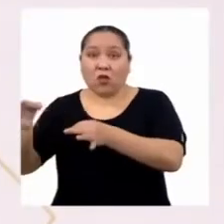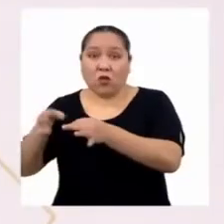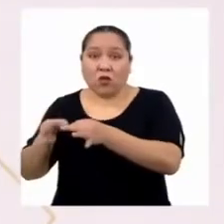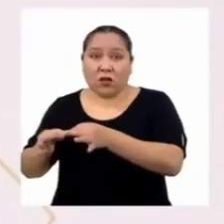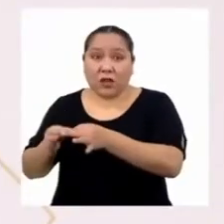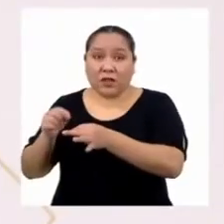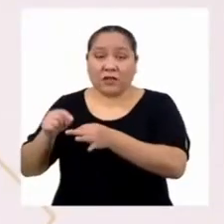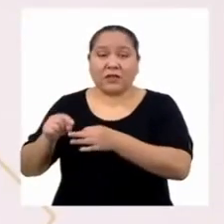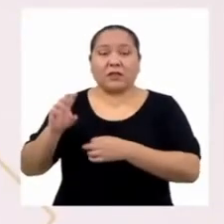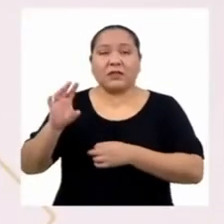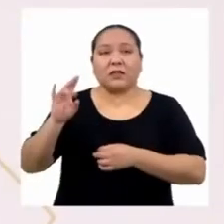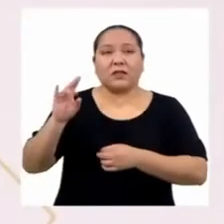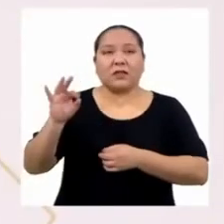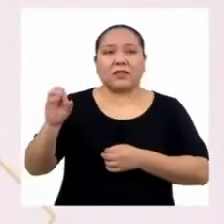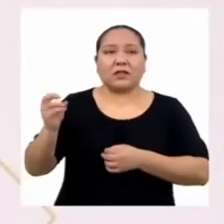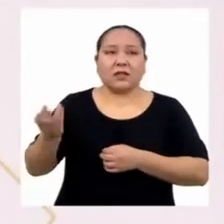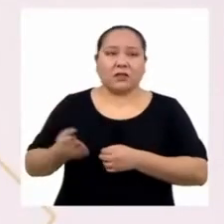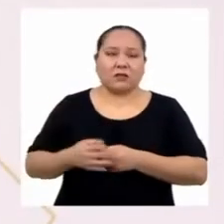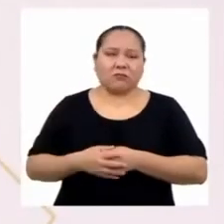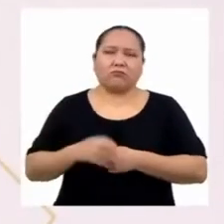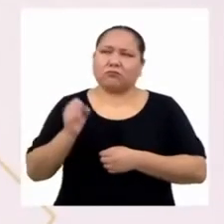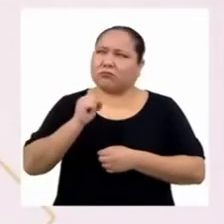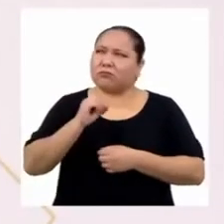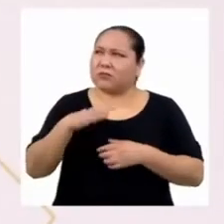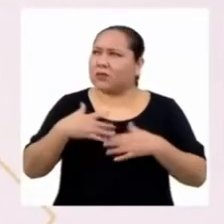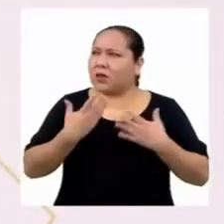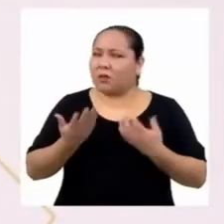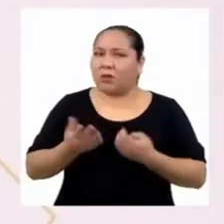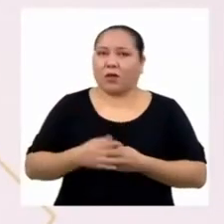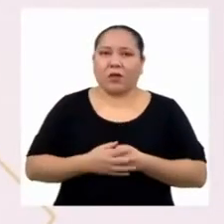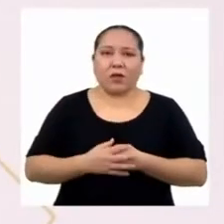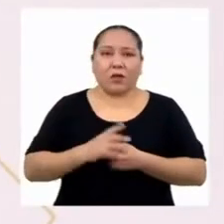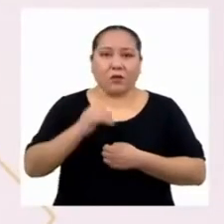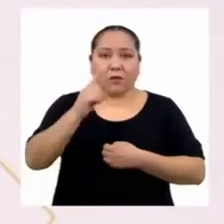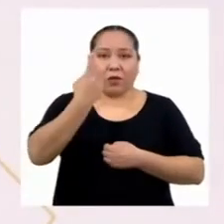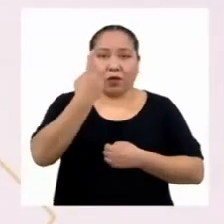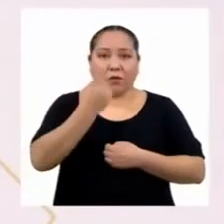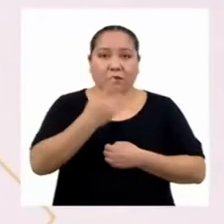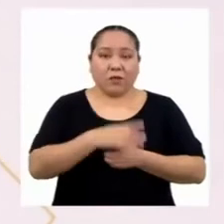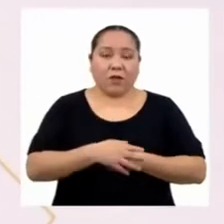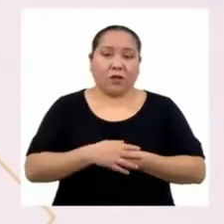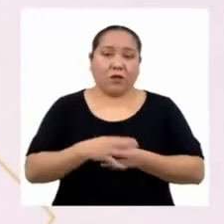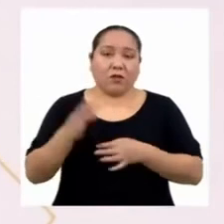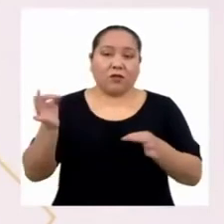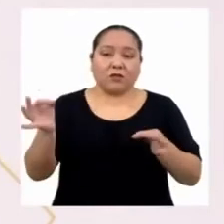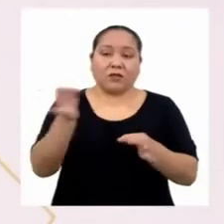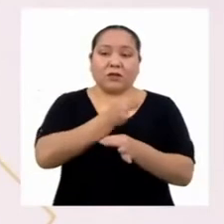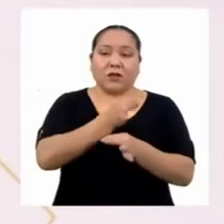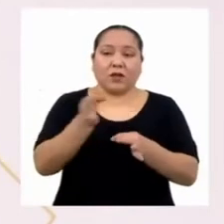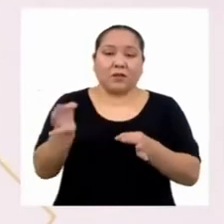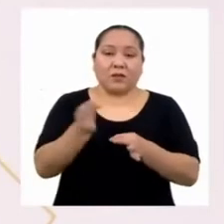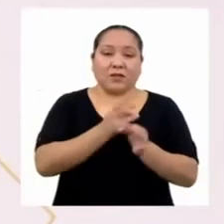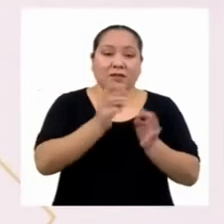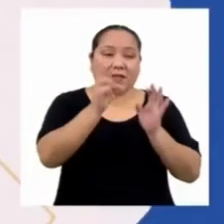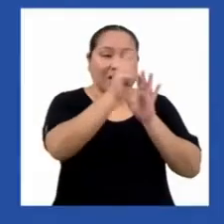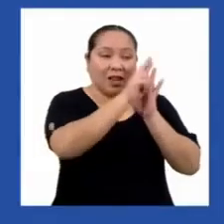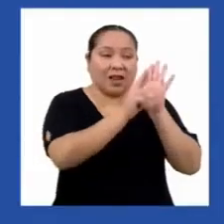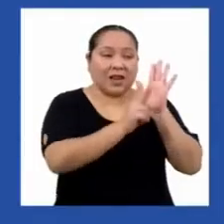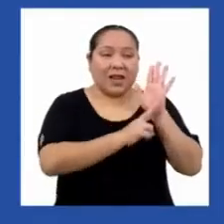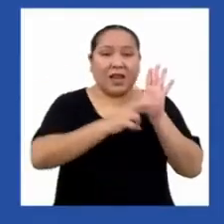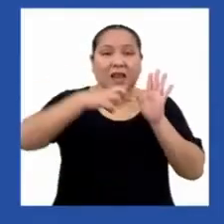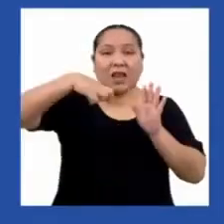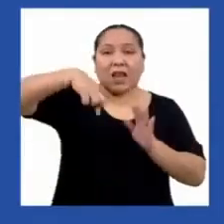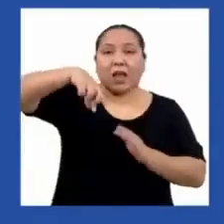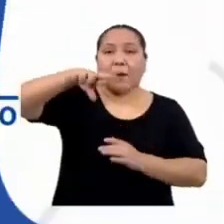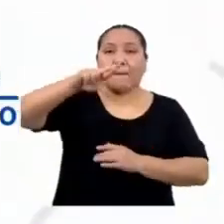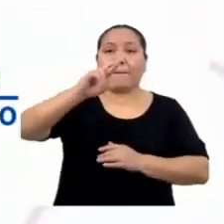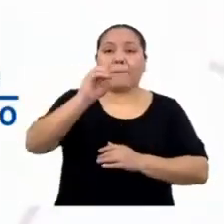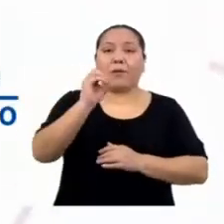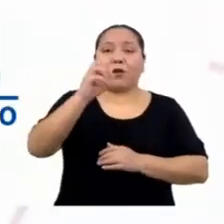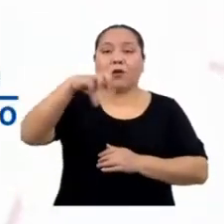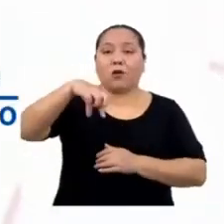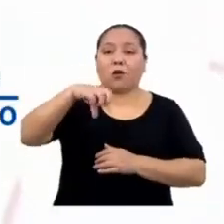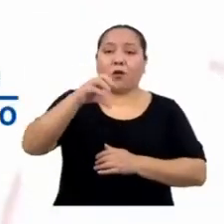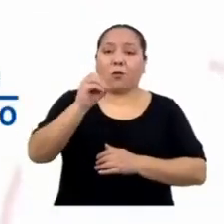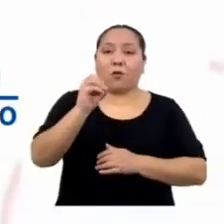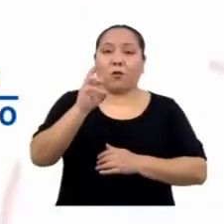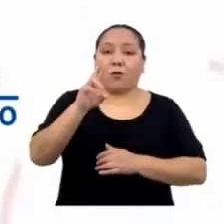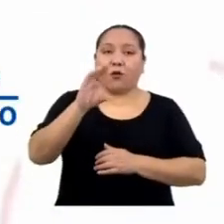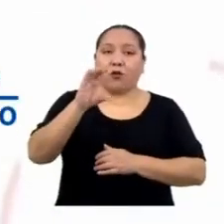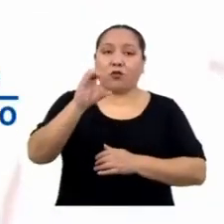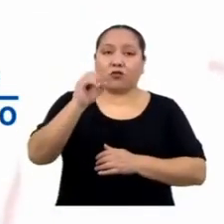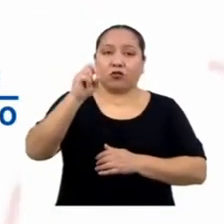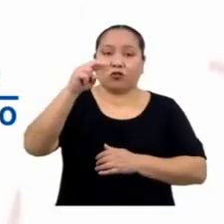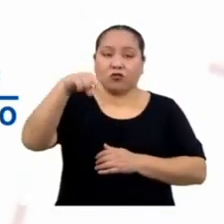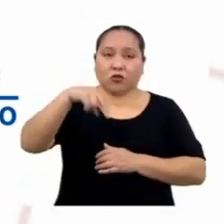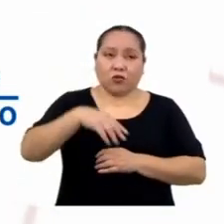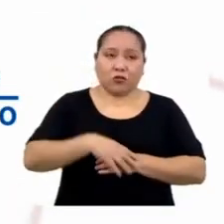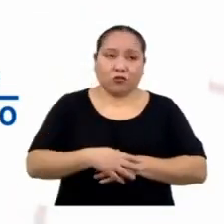Bueno, sí se puede con esto. El primer paso es reemplazar la fórmula de proporción con los